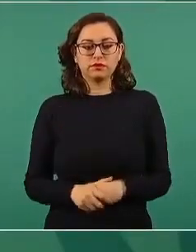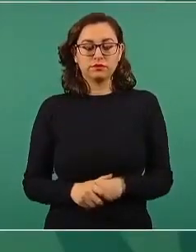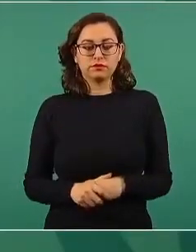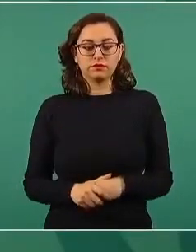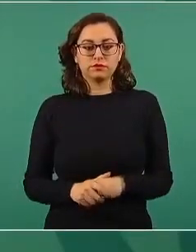a Marcelo.